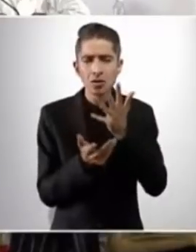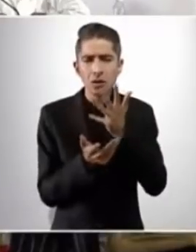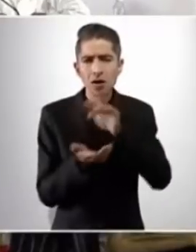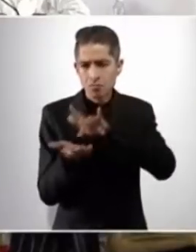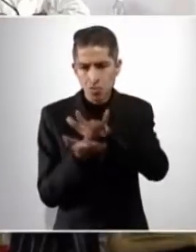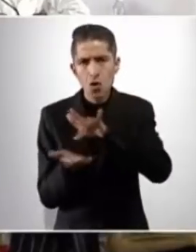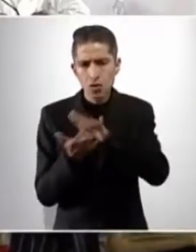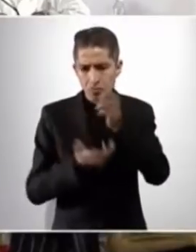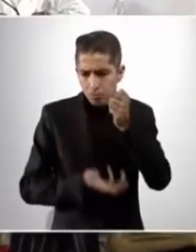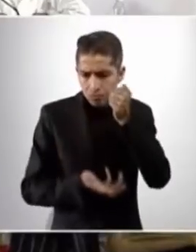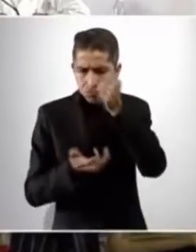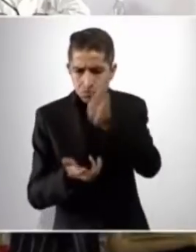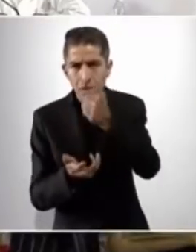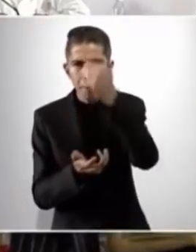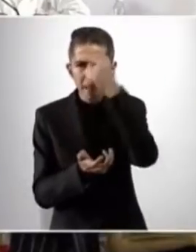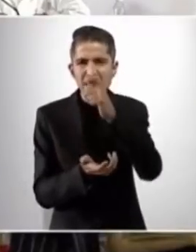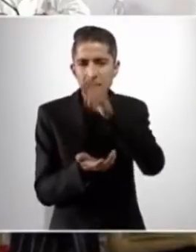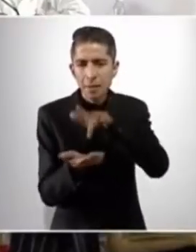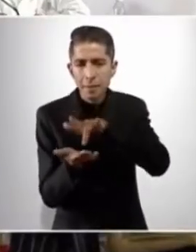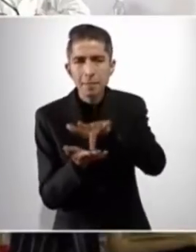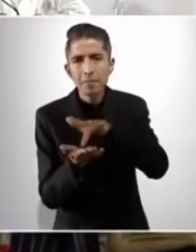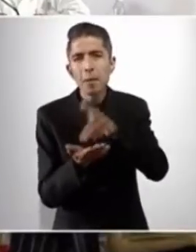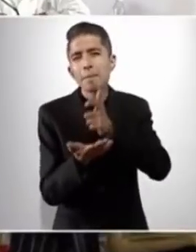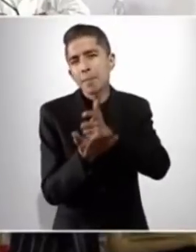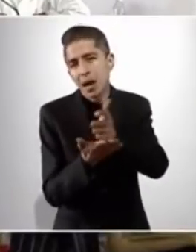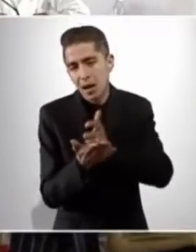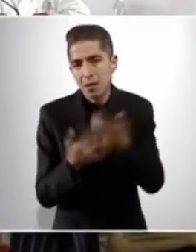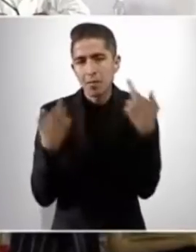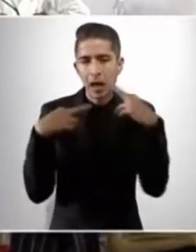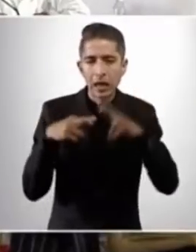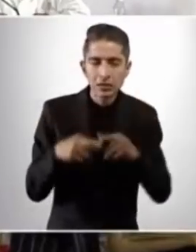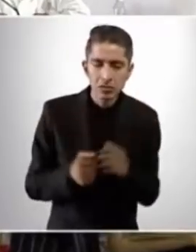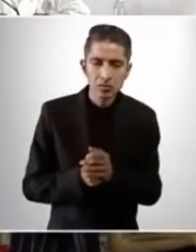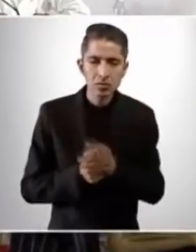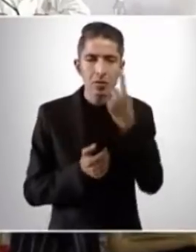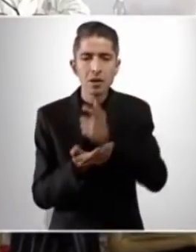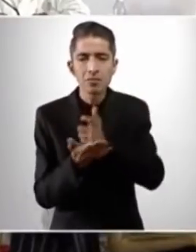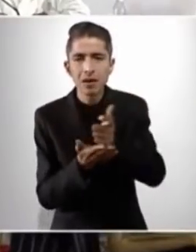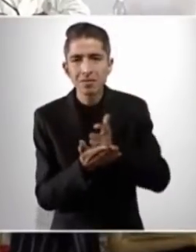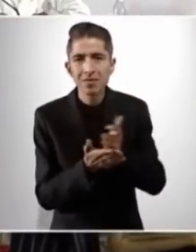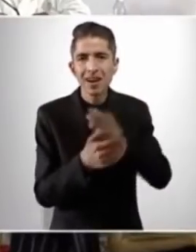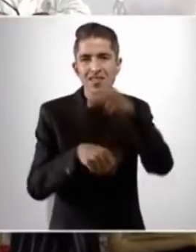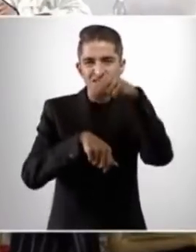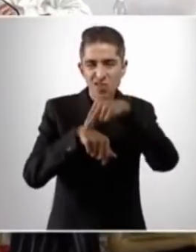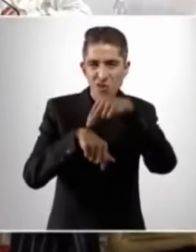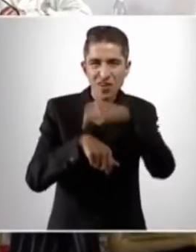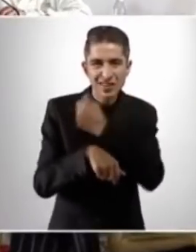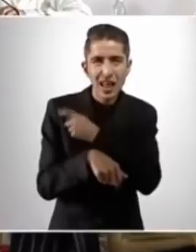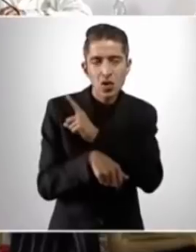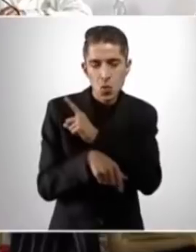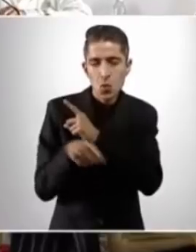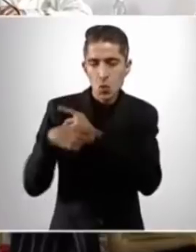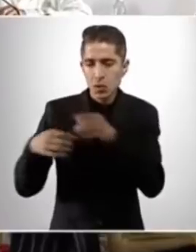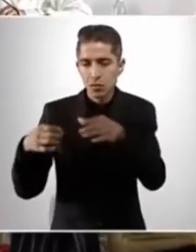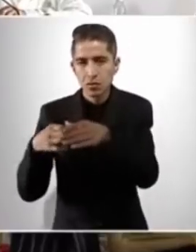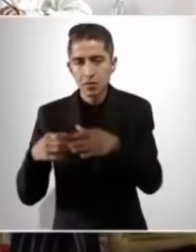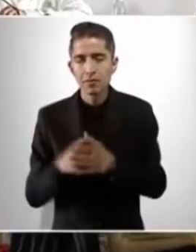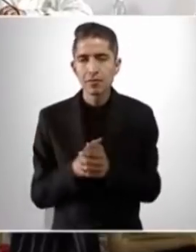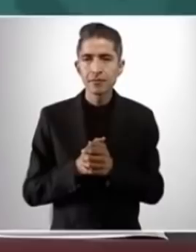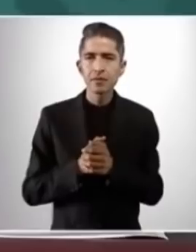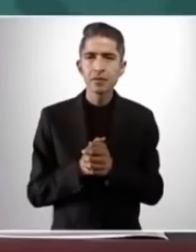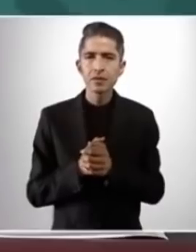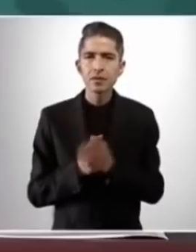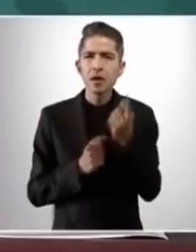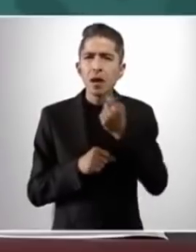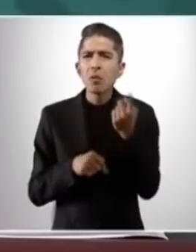para el pago de maestros, para el pago de los médicos en el caso de la salud. ¿Qué